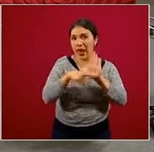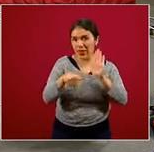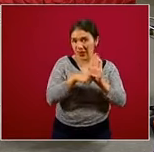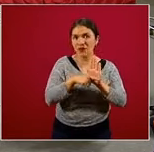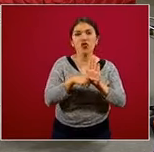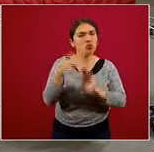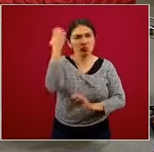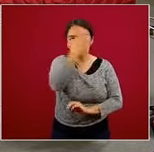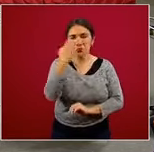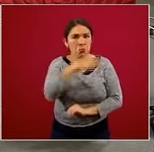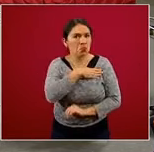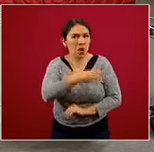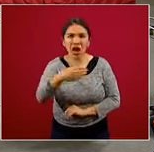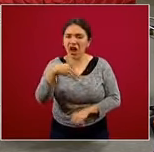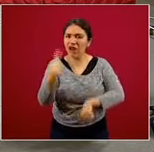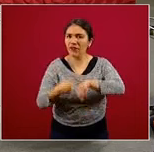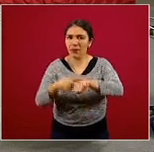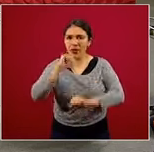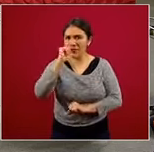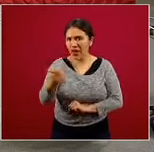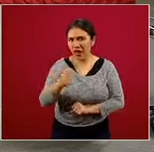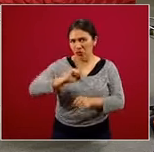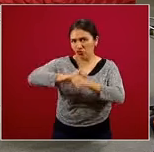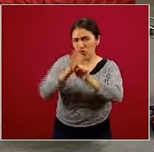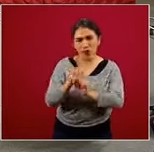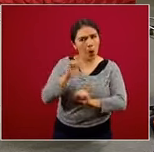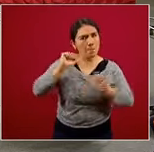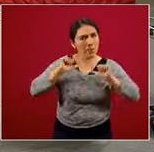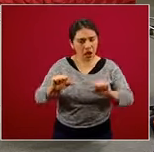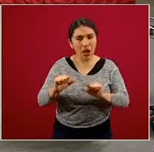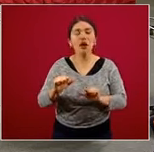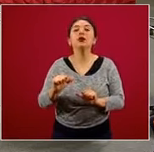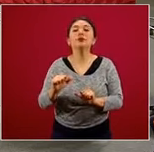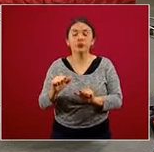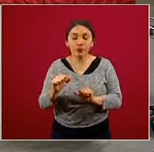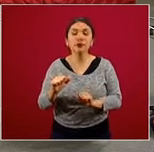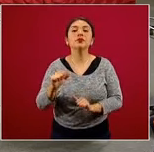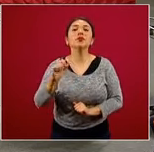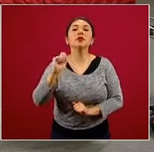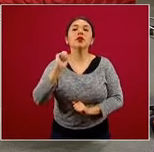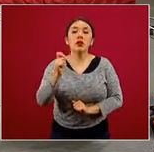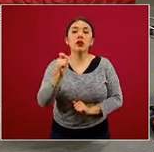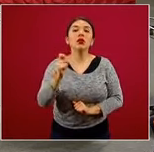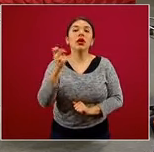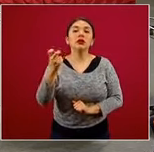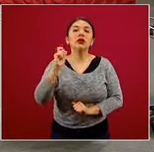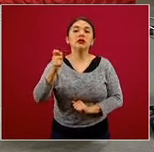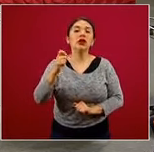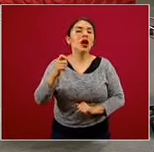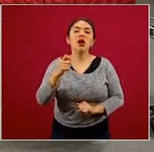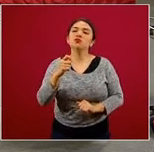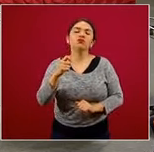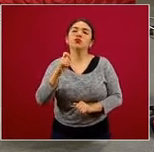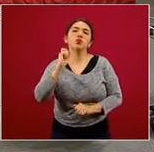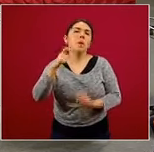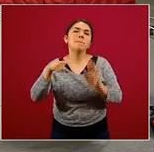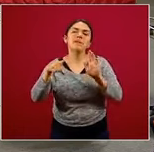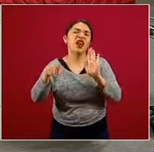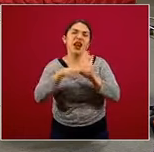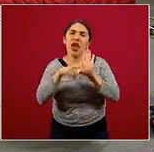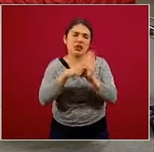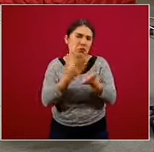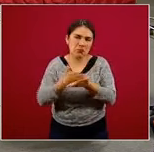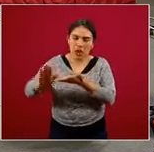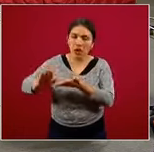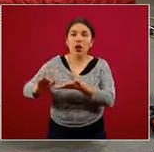a la prueba, es decir, no se identificó la presencia del virus SARS-CoV-2 en sus vías respiratorias, por lo tanto fueron descartadas y